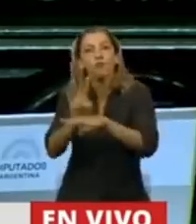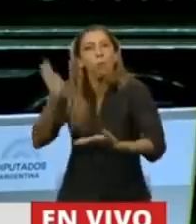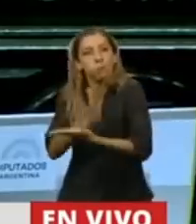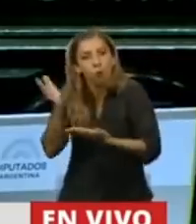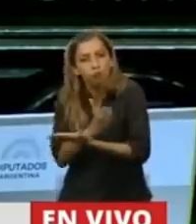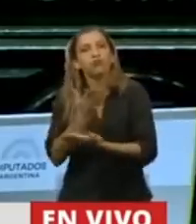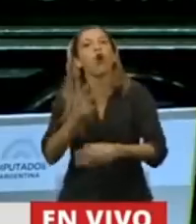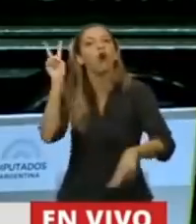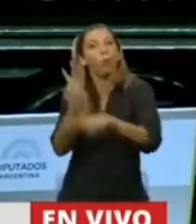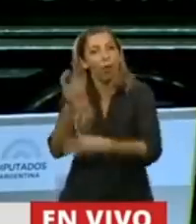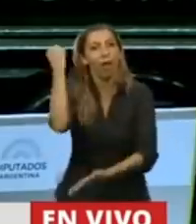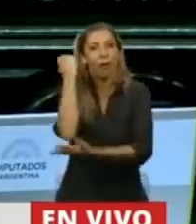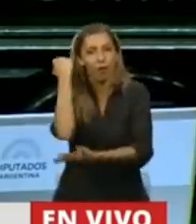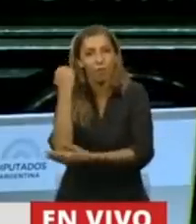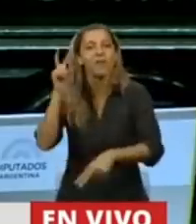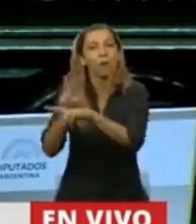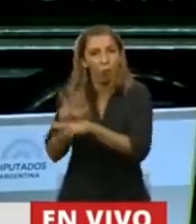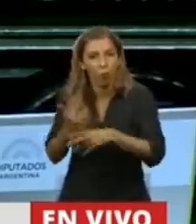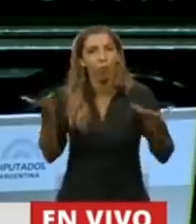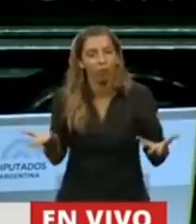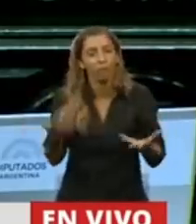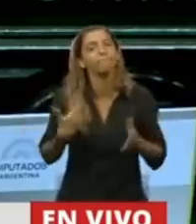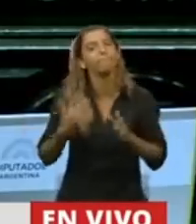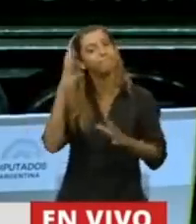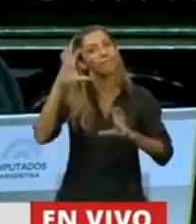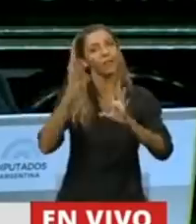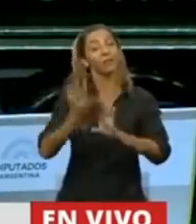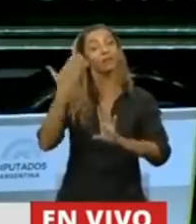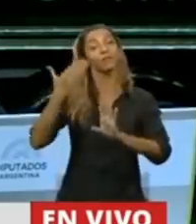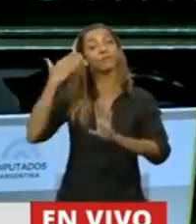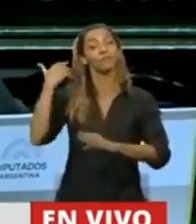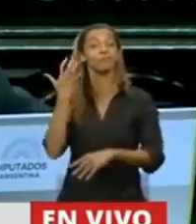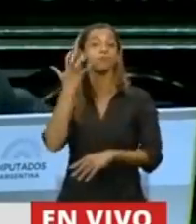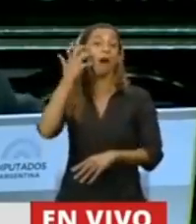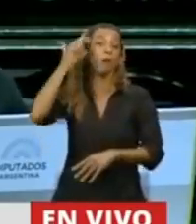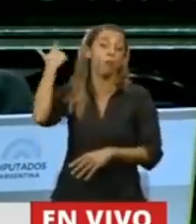mis abuelas siempre me decían, cuando uno por ahí no se portaba bien, yo era muy chico,